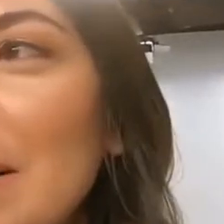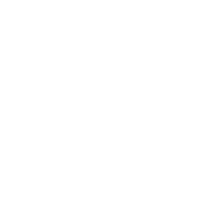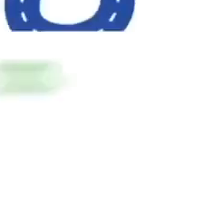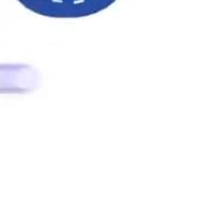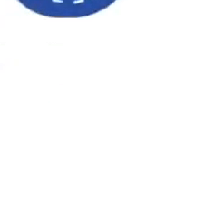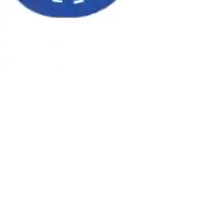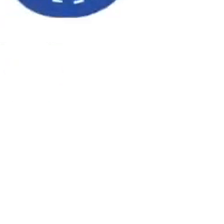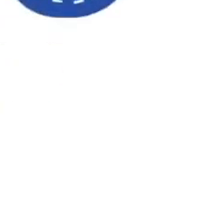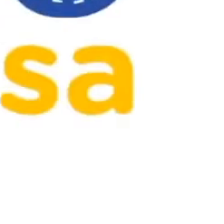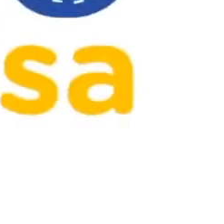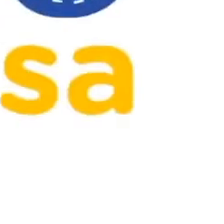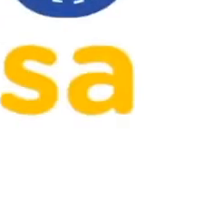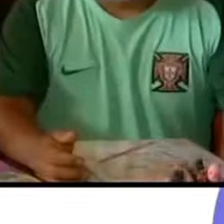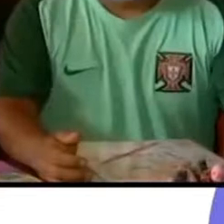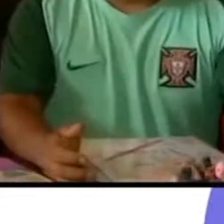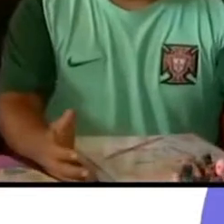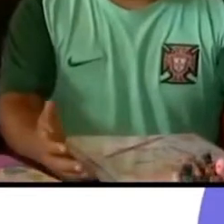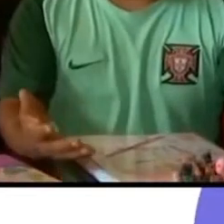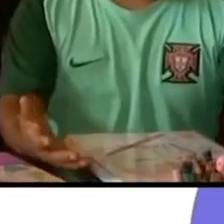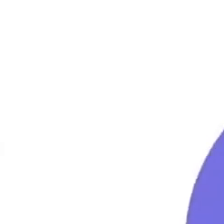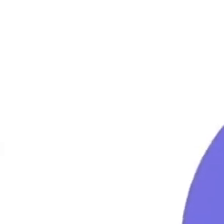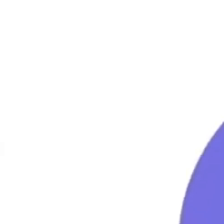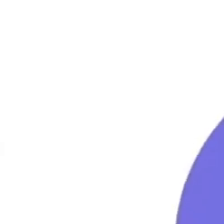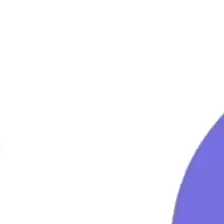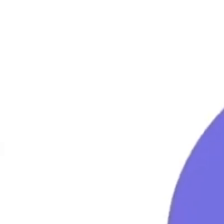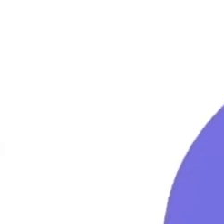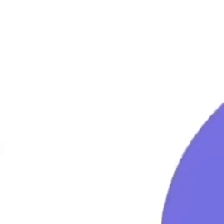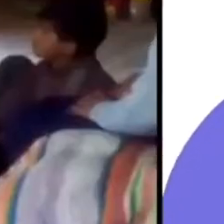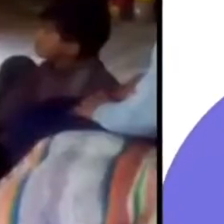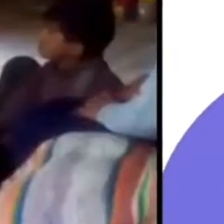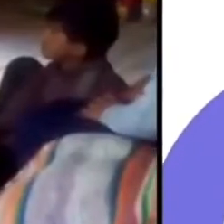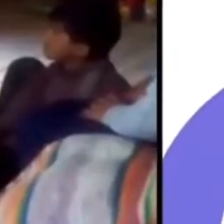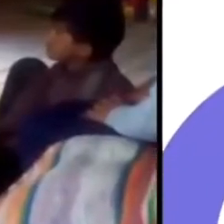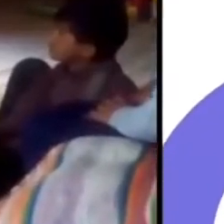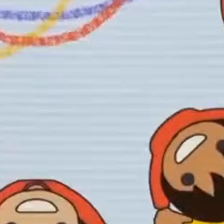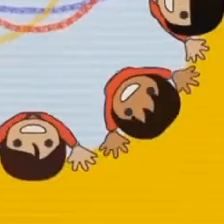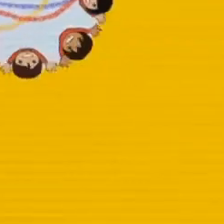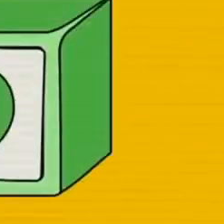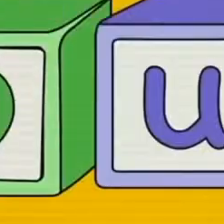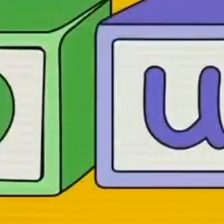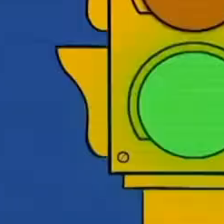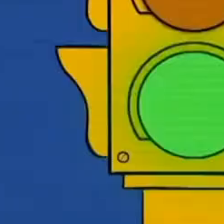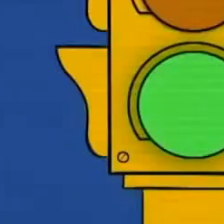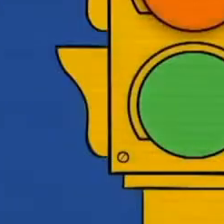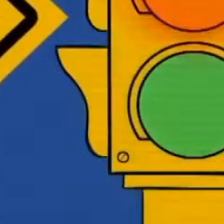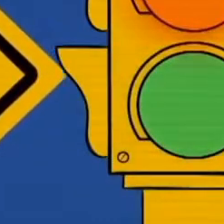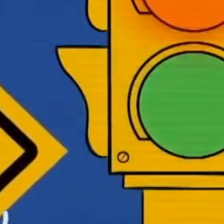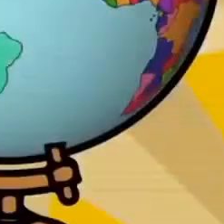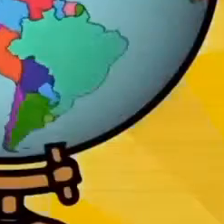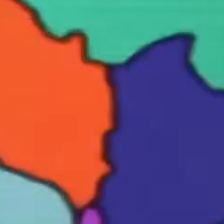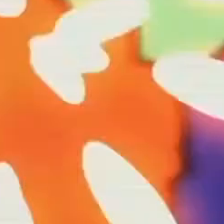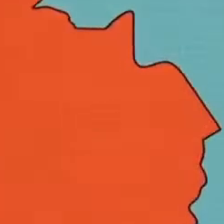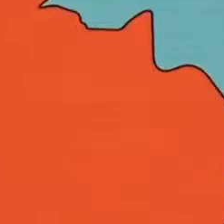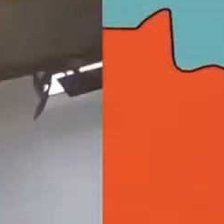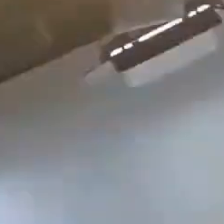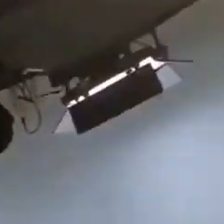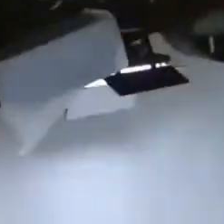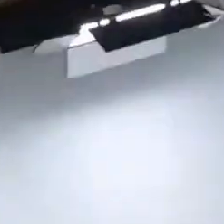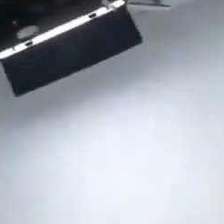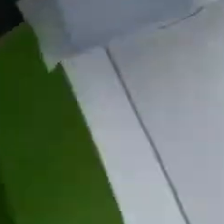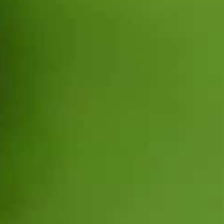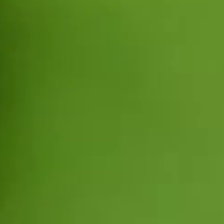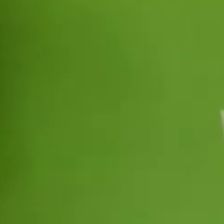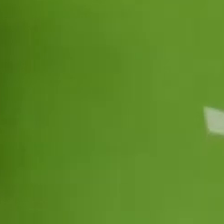nunca. Aprendo en Casa es una muestra que a pesar de la adversidad, nuestro compromiso con el país continúa firme.